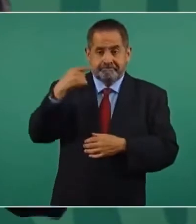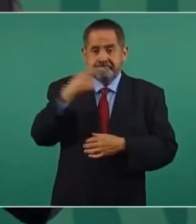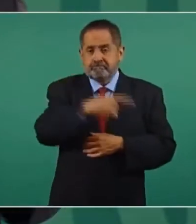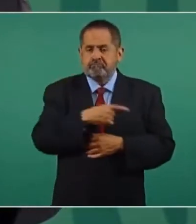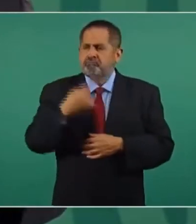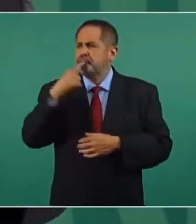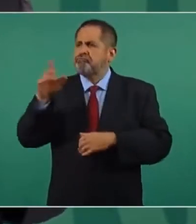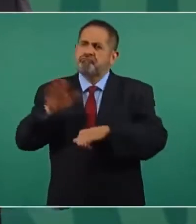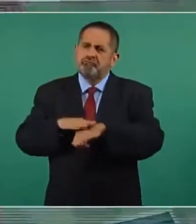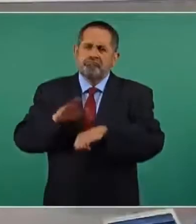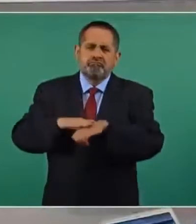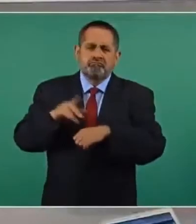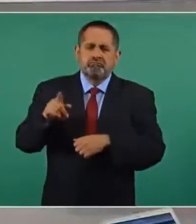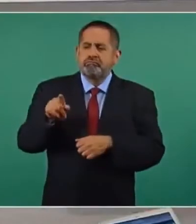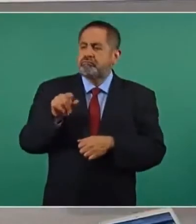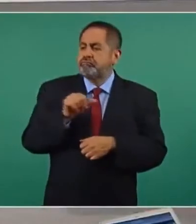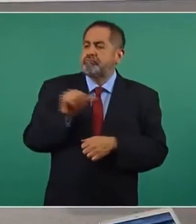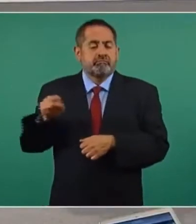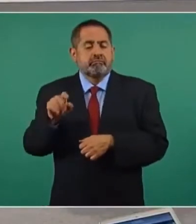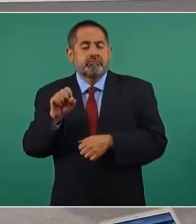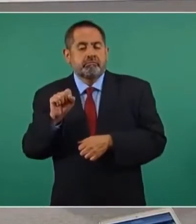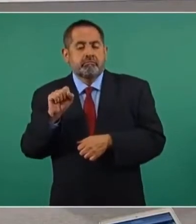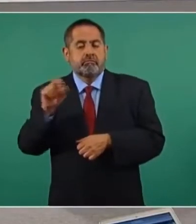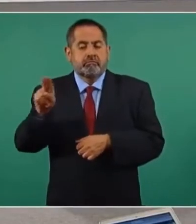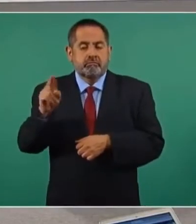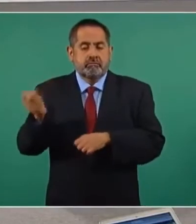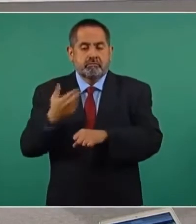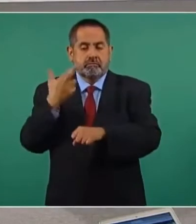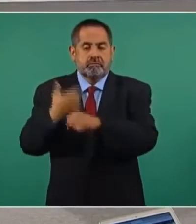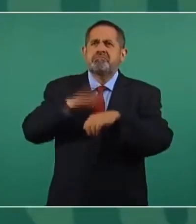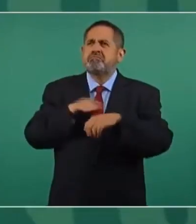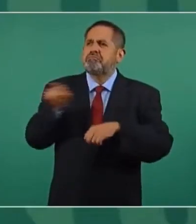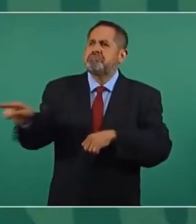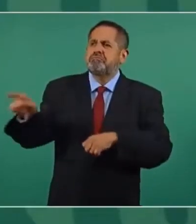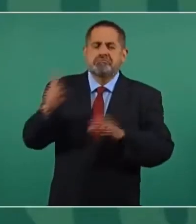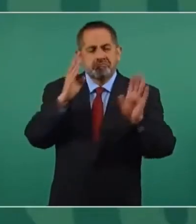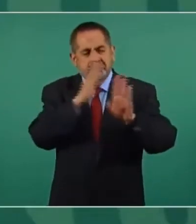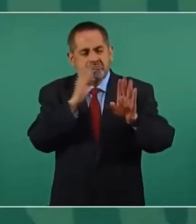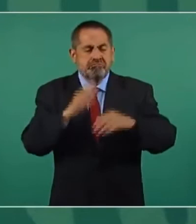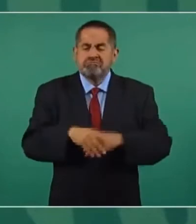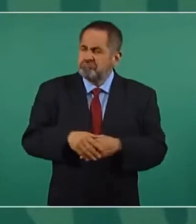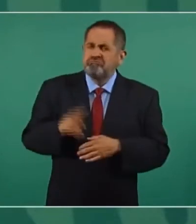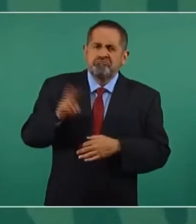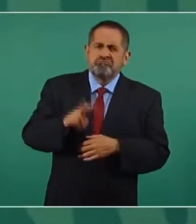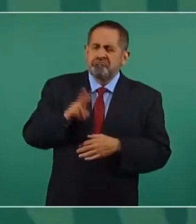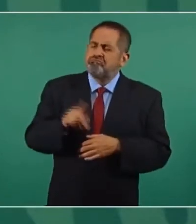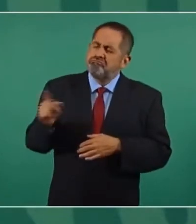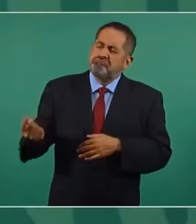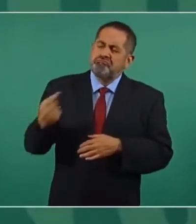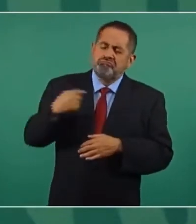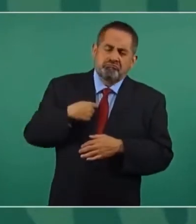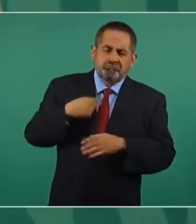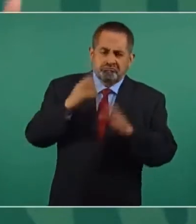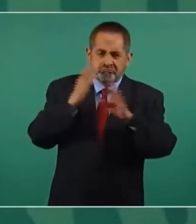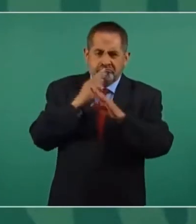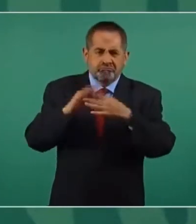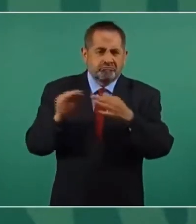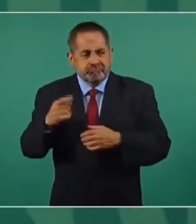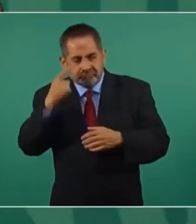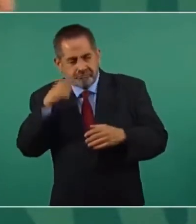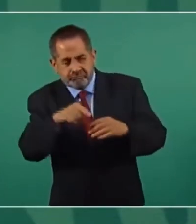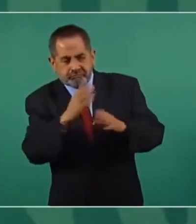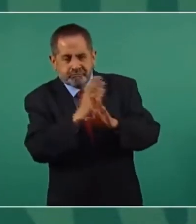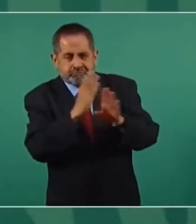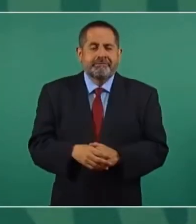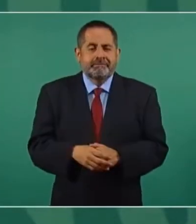denunció al subsecretario de Seguridad Pública, afirmando de que había dado instrucciones